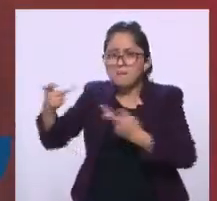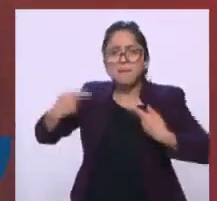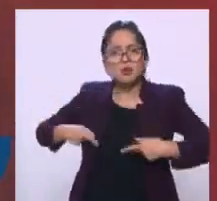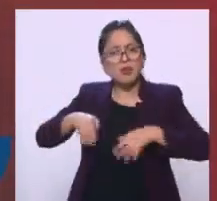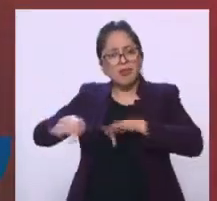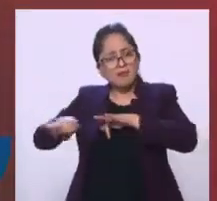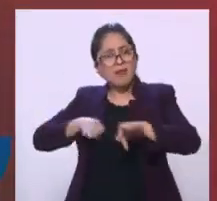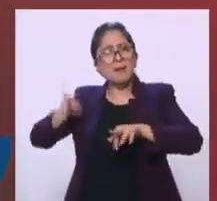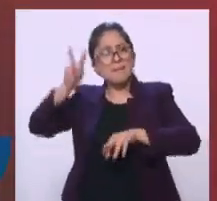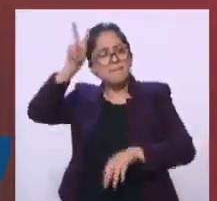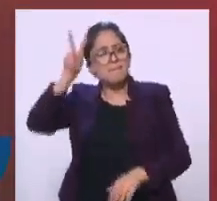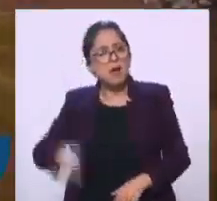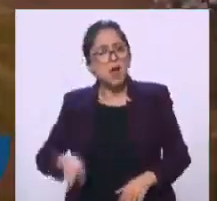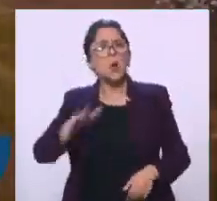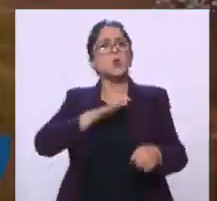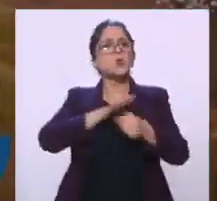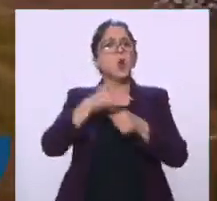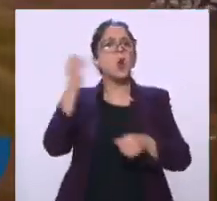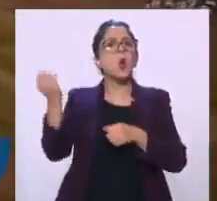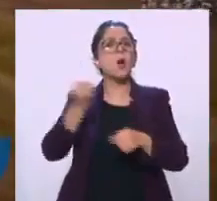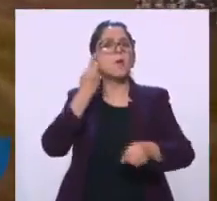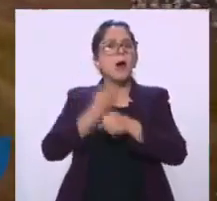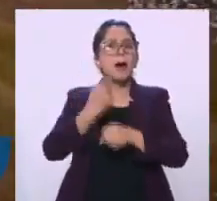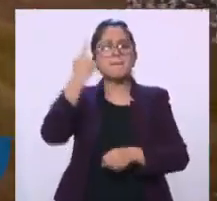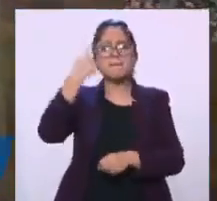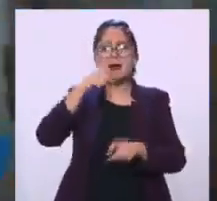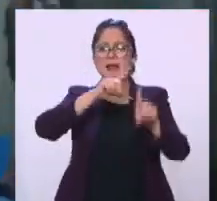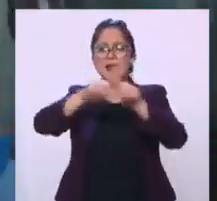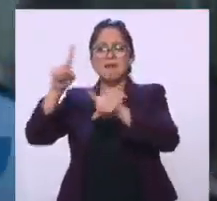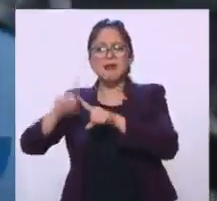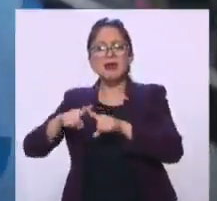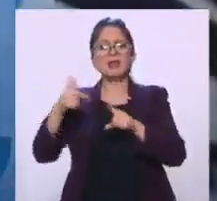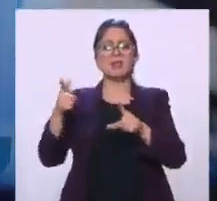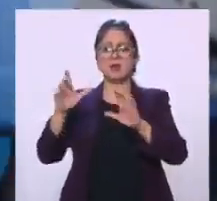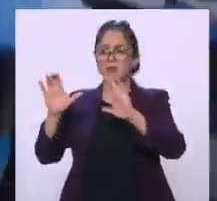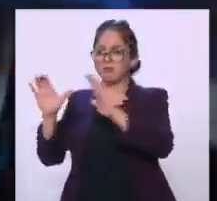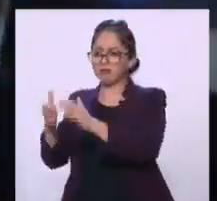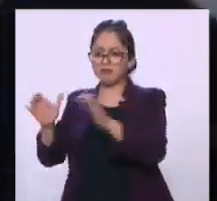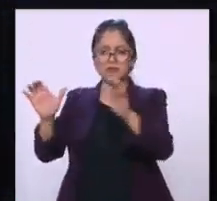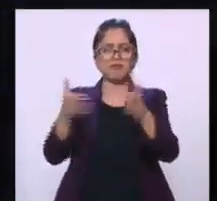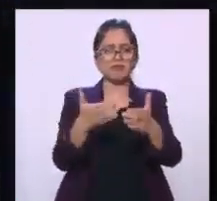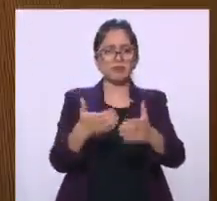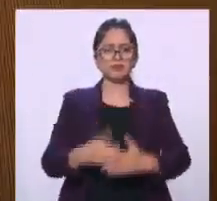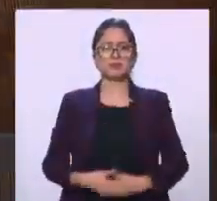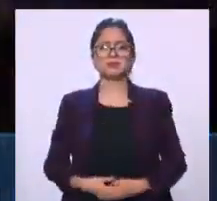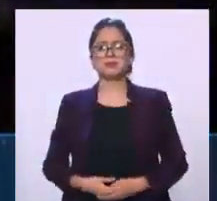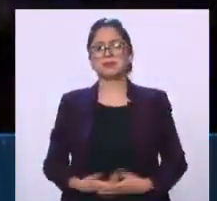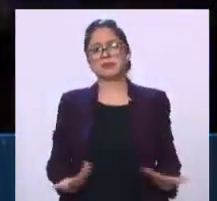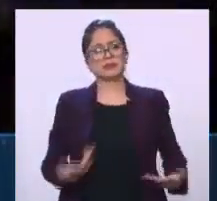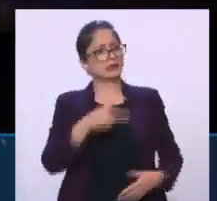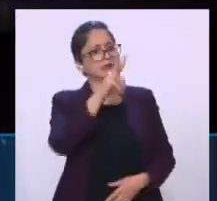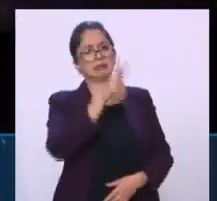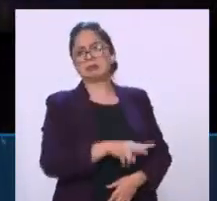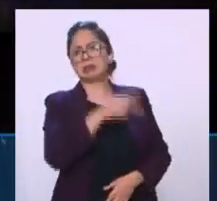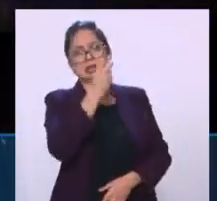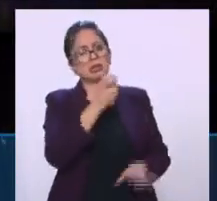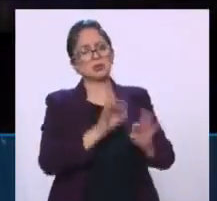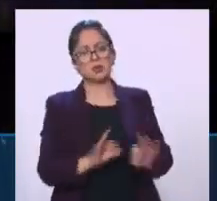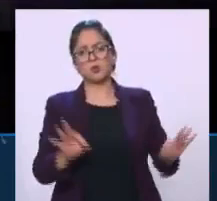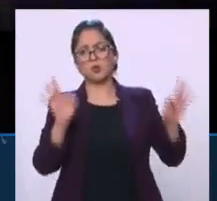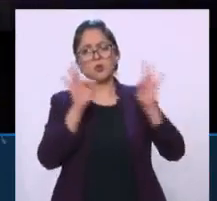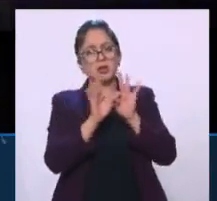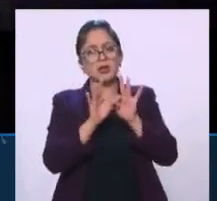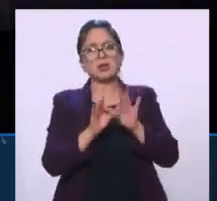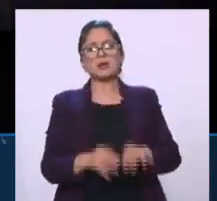más cercanas tienen de forma regional o comunitaria. Claro, claro. Lo que dices es clave, con eso nos vamos a